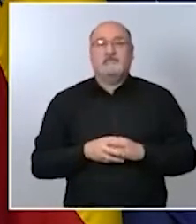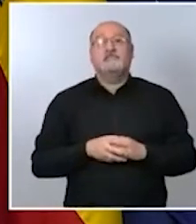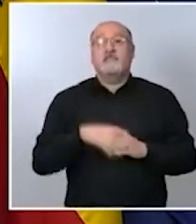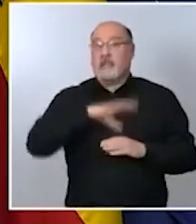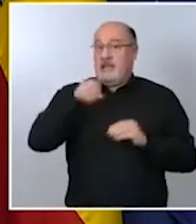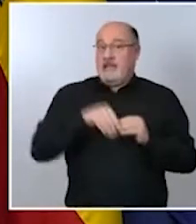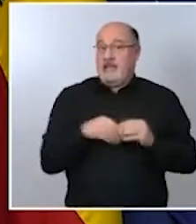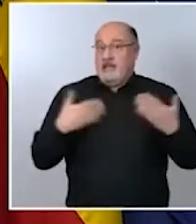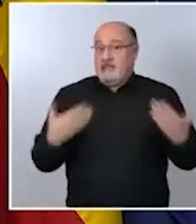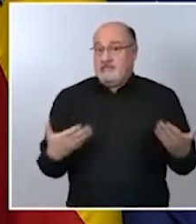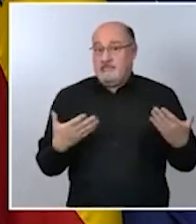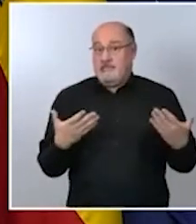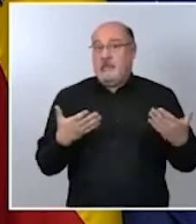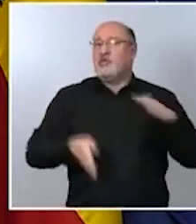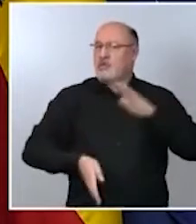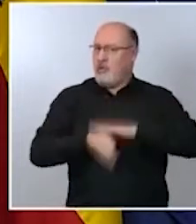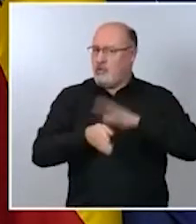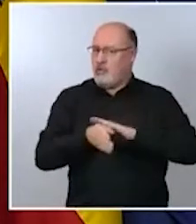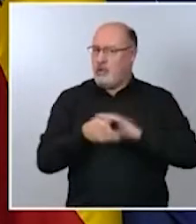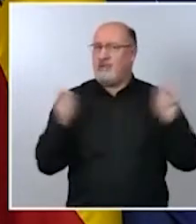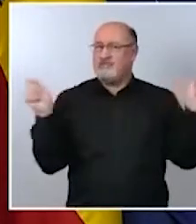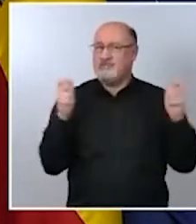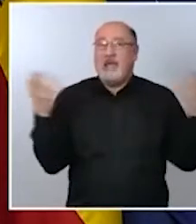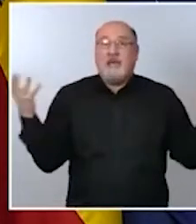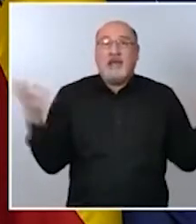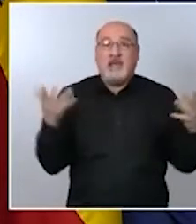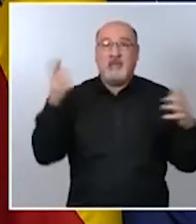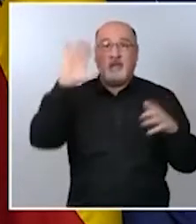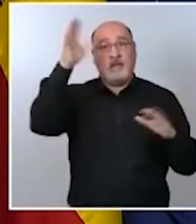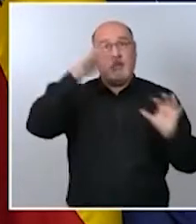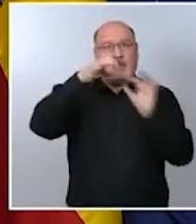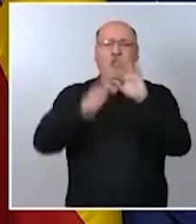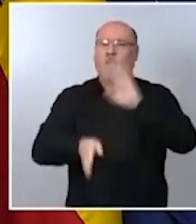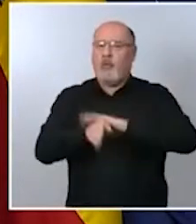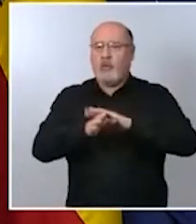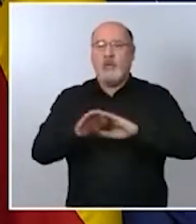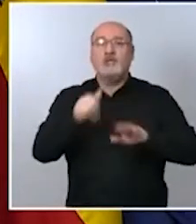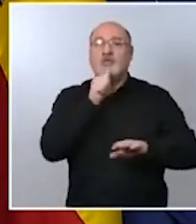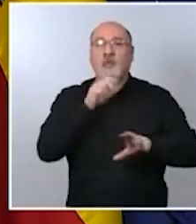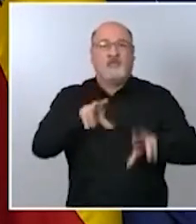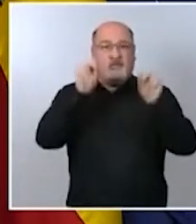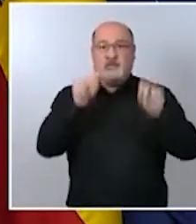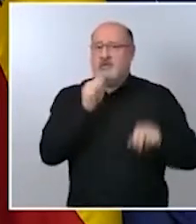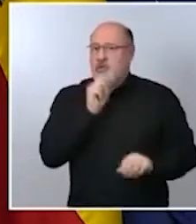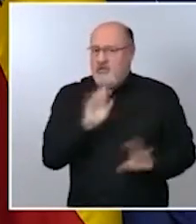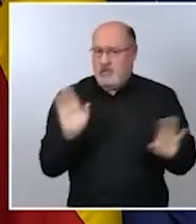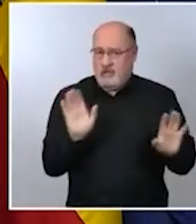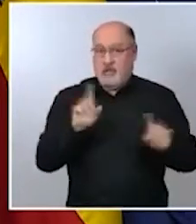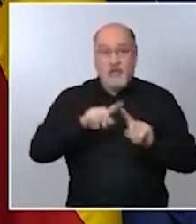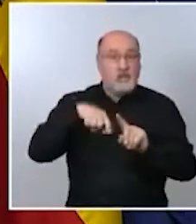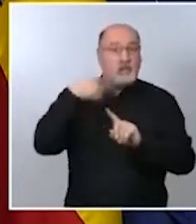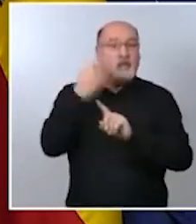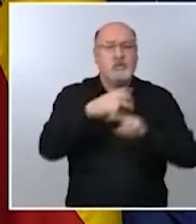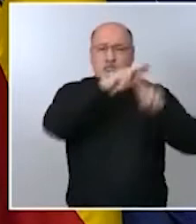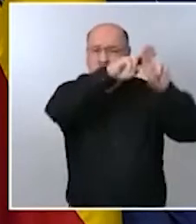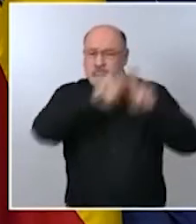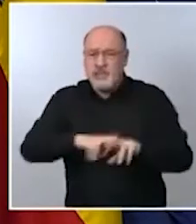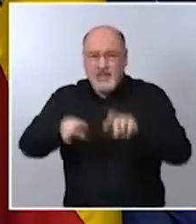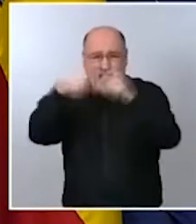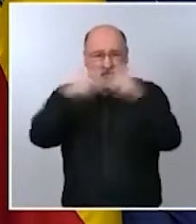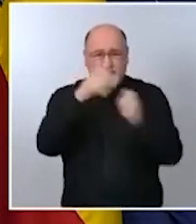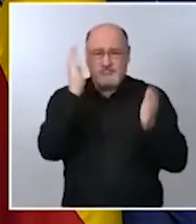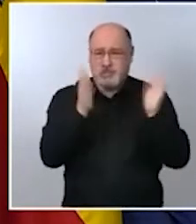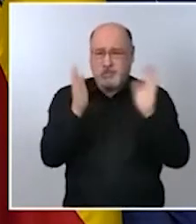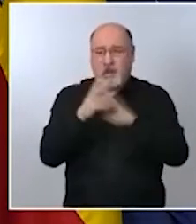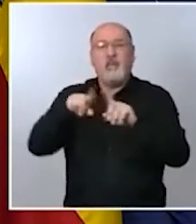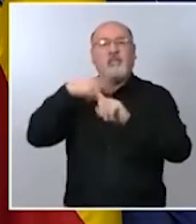concluido esperemos que concluya pronto y podamos hacer una evaluación de los daños razonable cuando ya concluya y